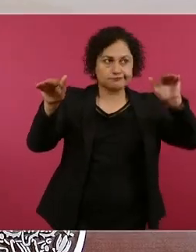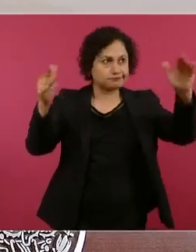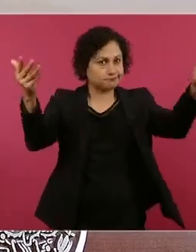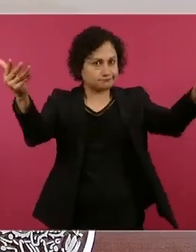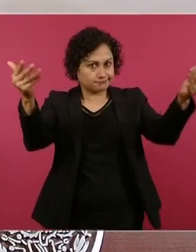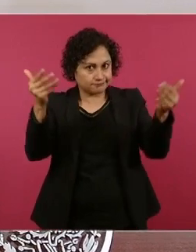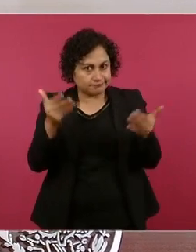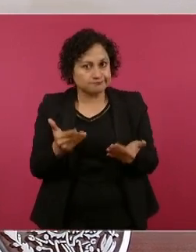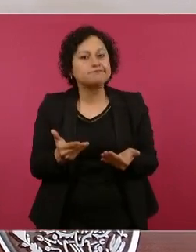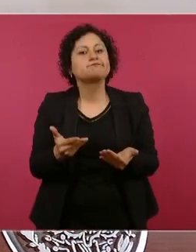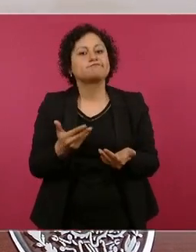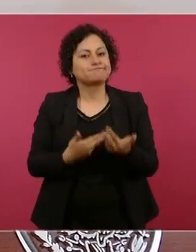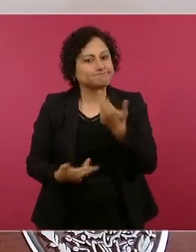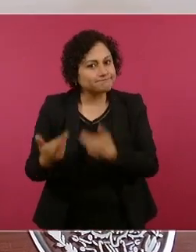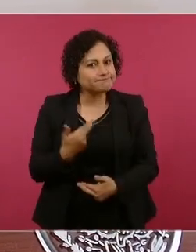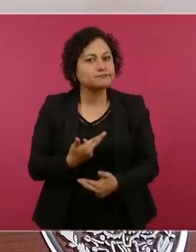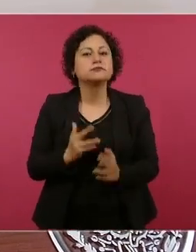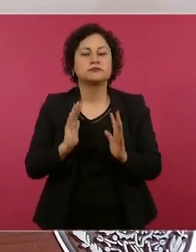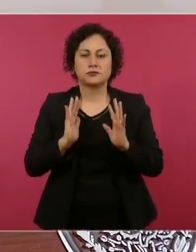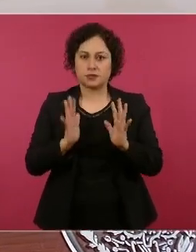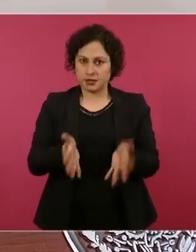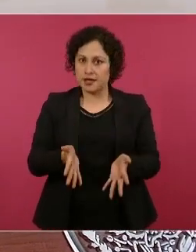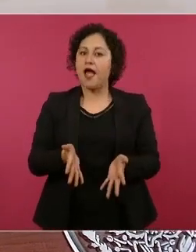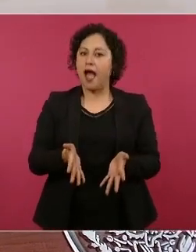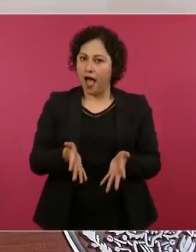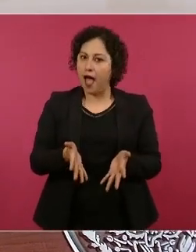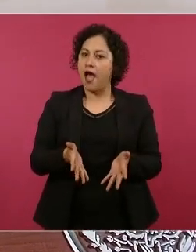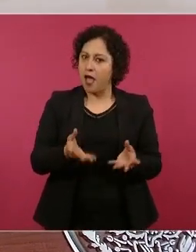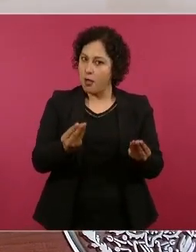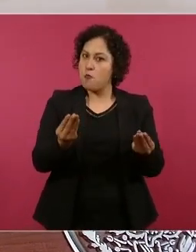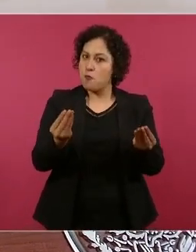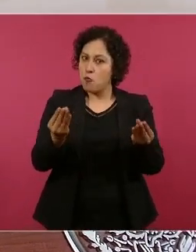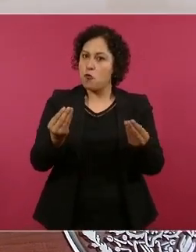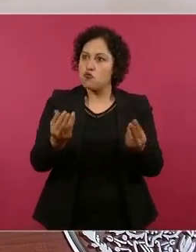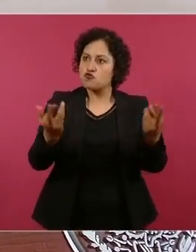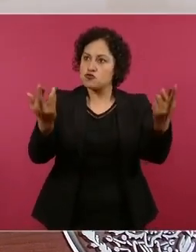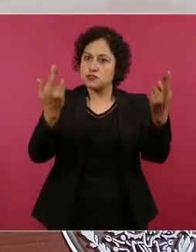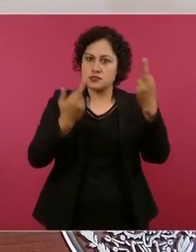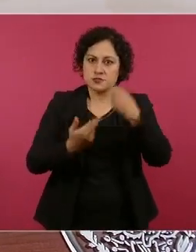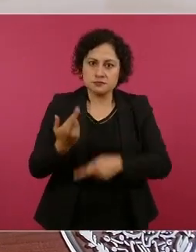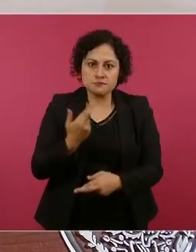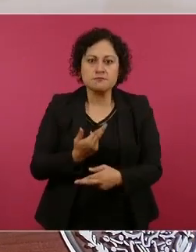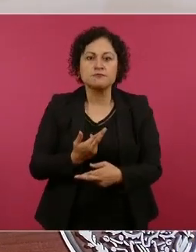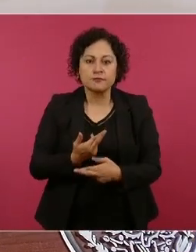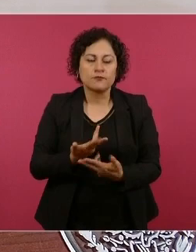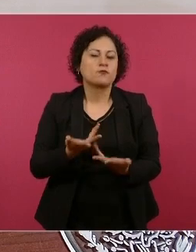se han recuperado códices